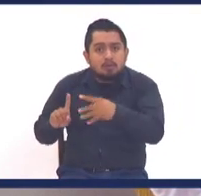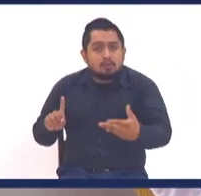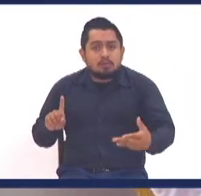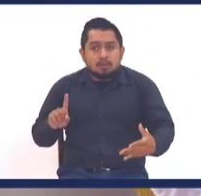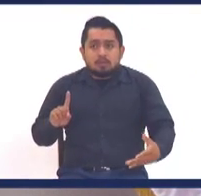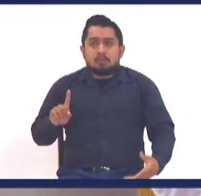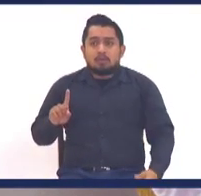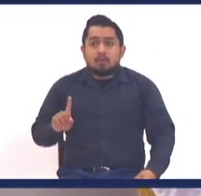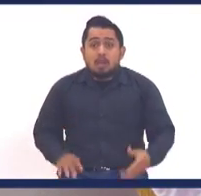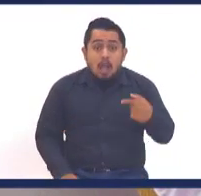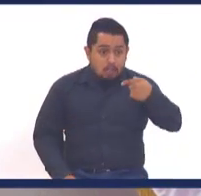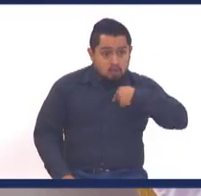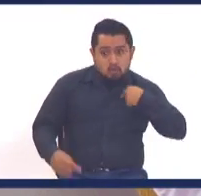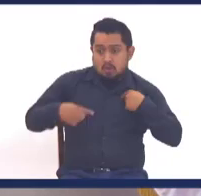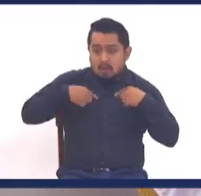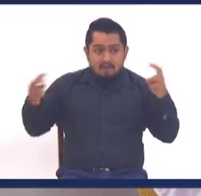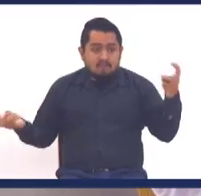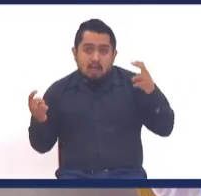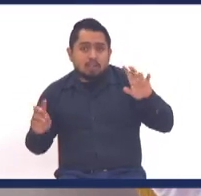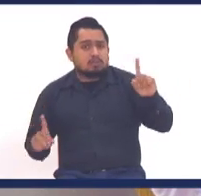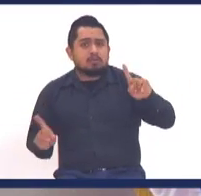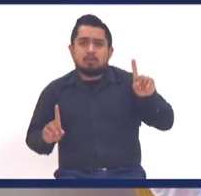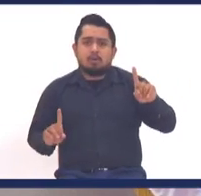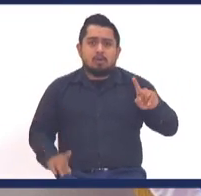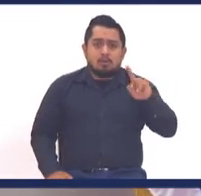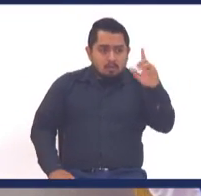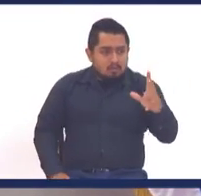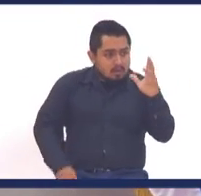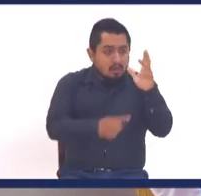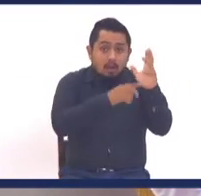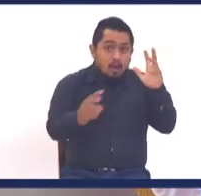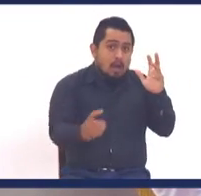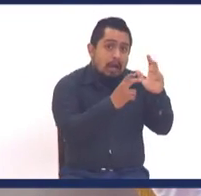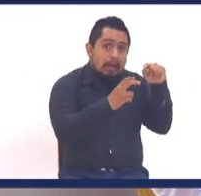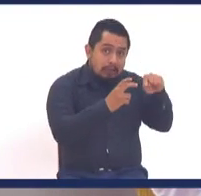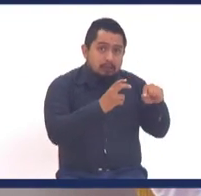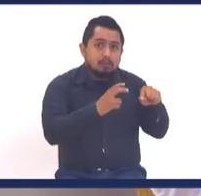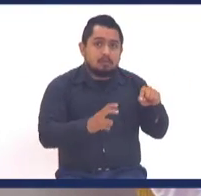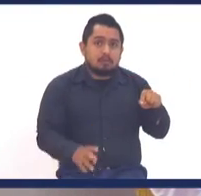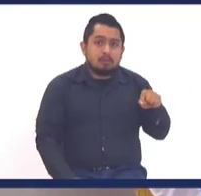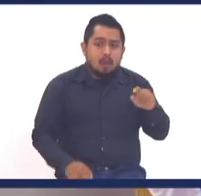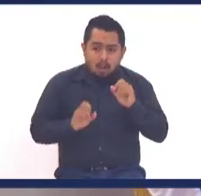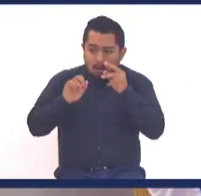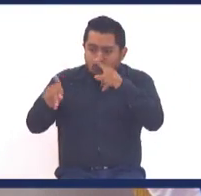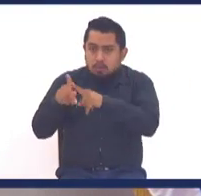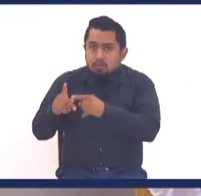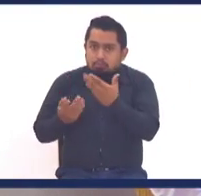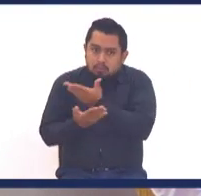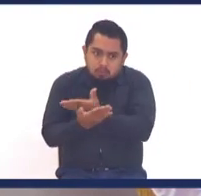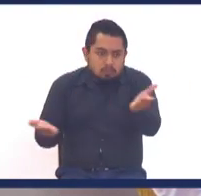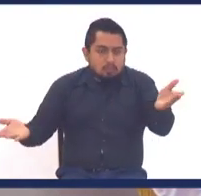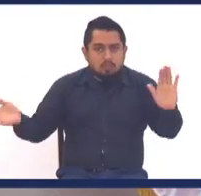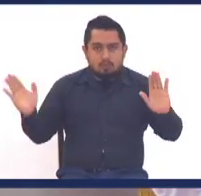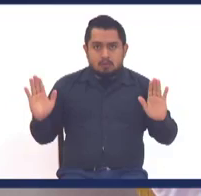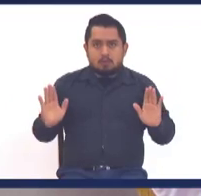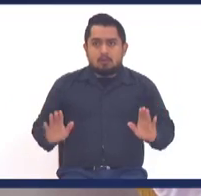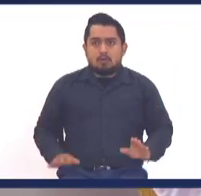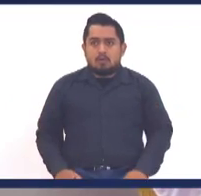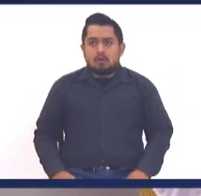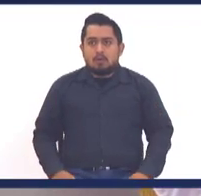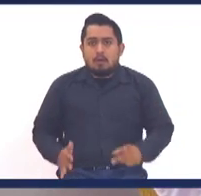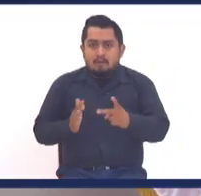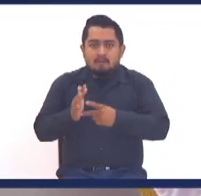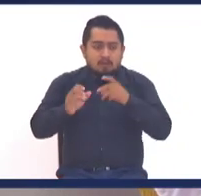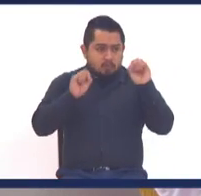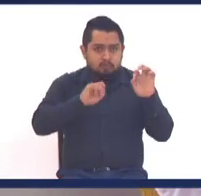porque no se trata que brille yo, que brille él, sino que brille Cristo, entonces tenemos que ir dando oportunidades, mire que doble